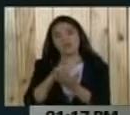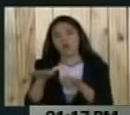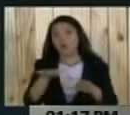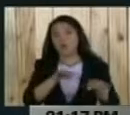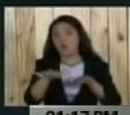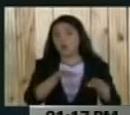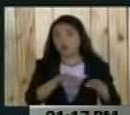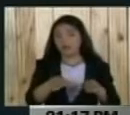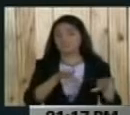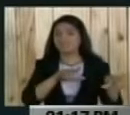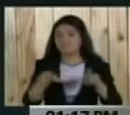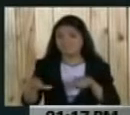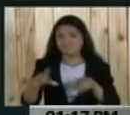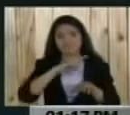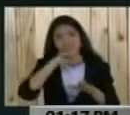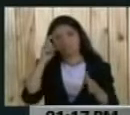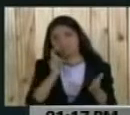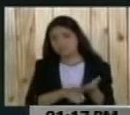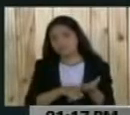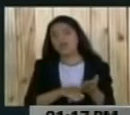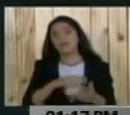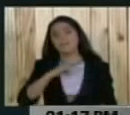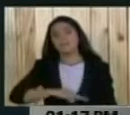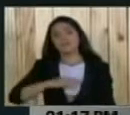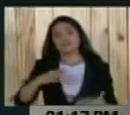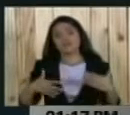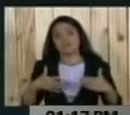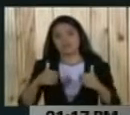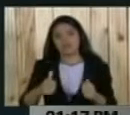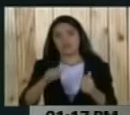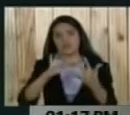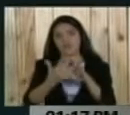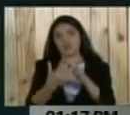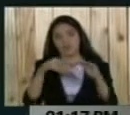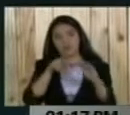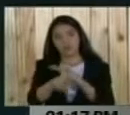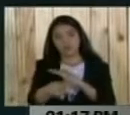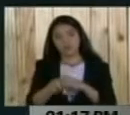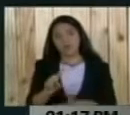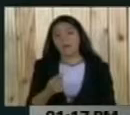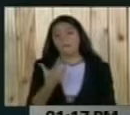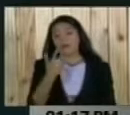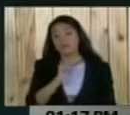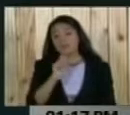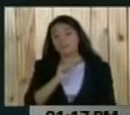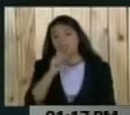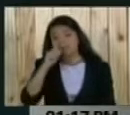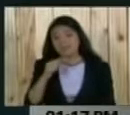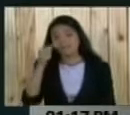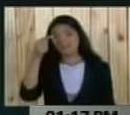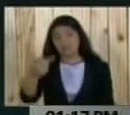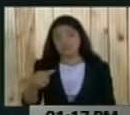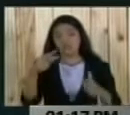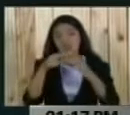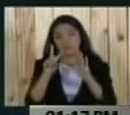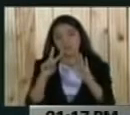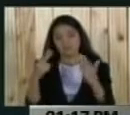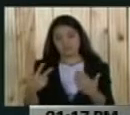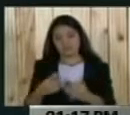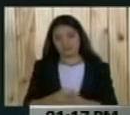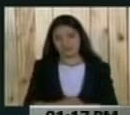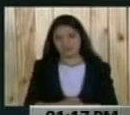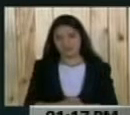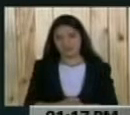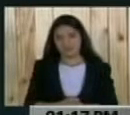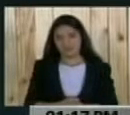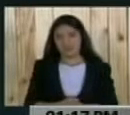estarán cubiertos en su totalidad por la misión de salud primaria Barrio Adentro para el primer trimestre del año 2017. Le tocará